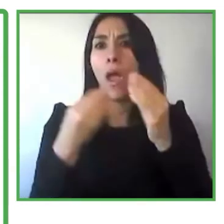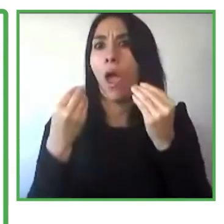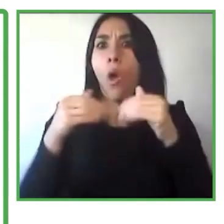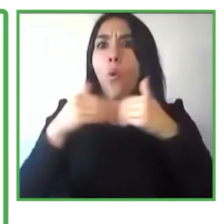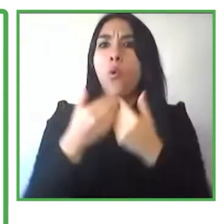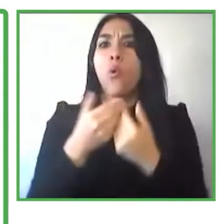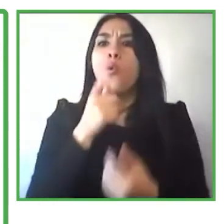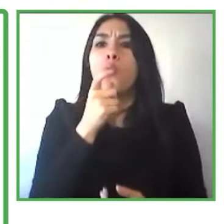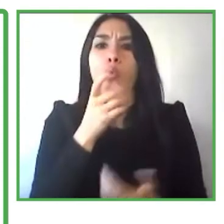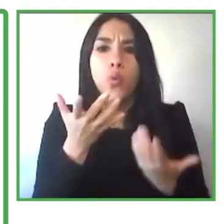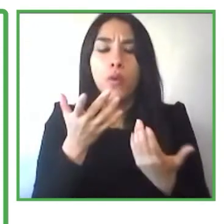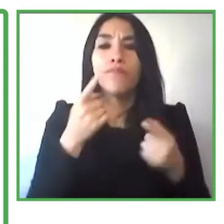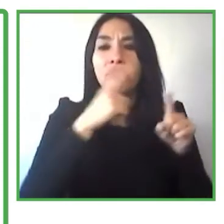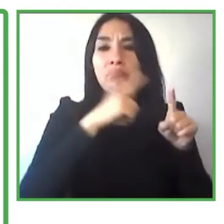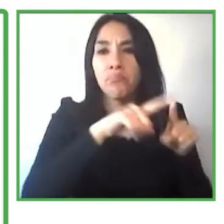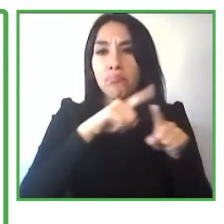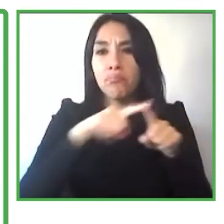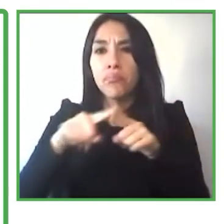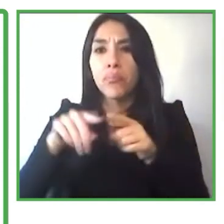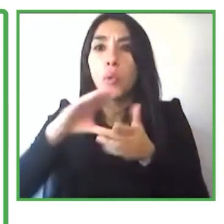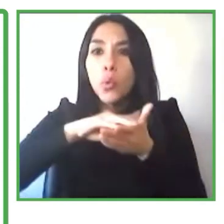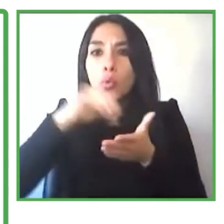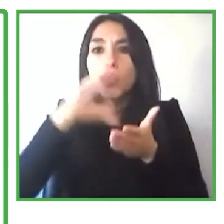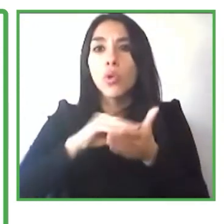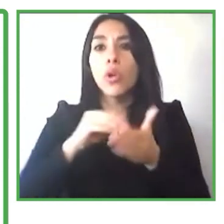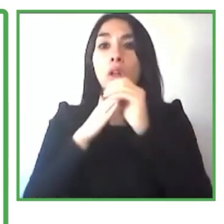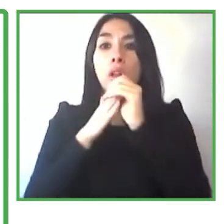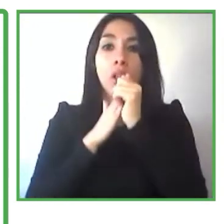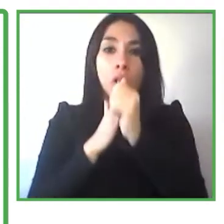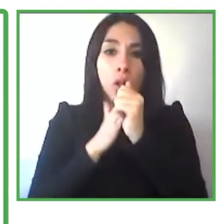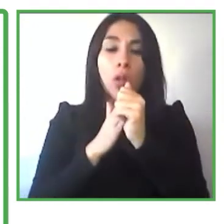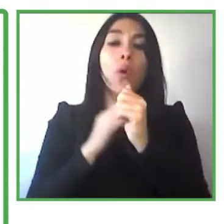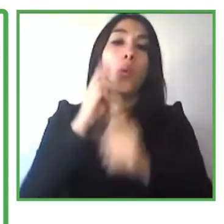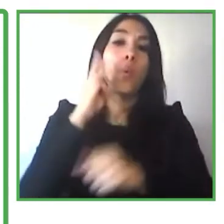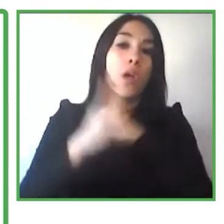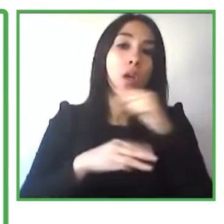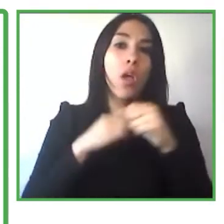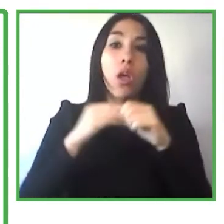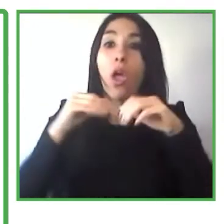obviamente cuando nos encontramos en persona